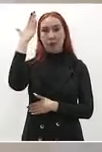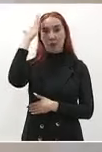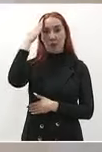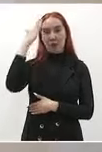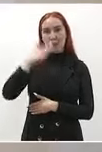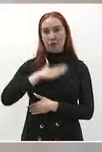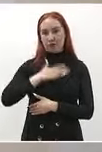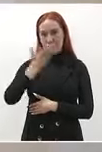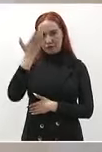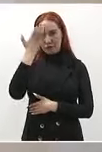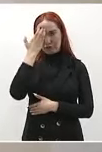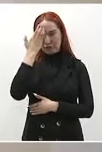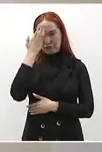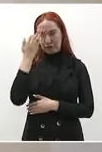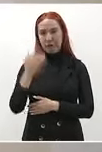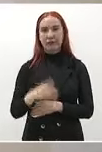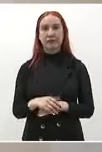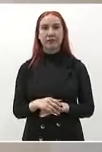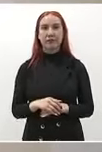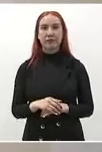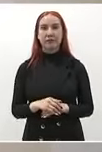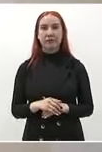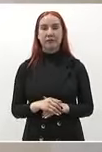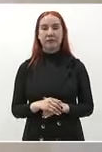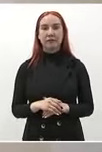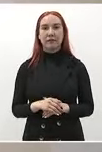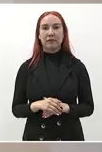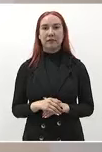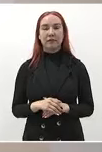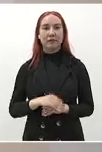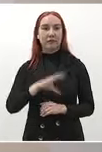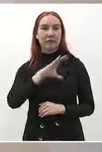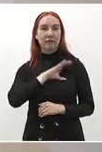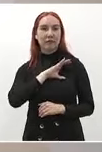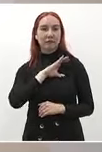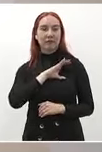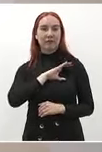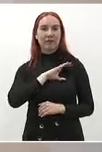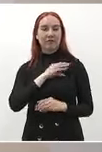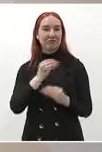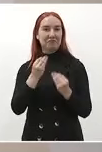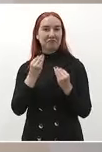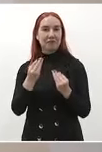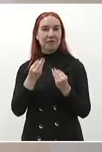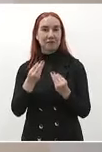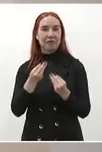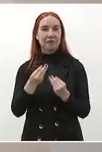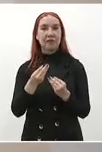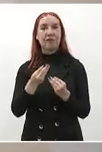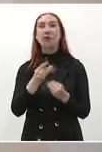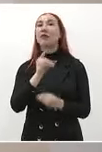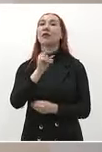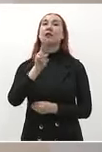que lo quise mucho el doctor Salvador Nava